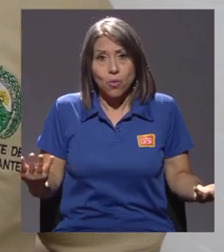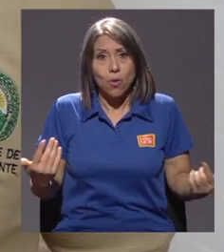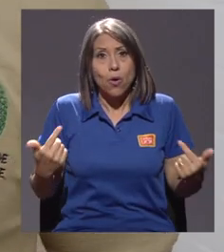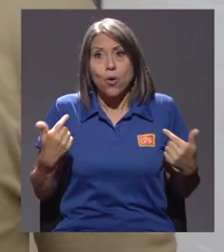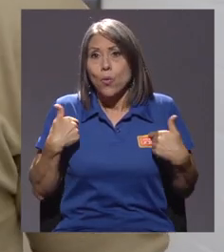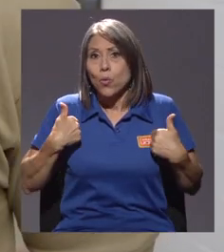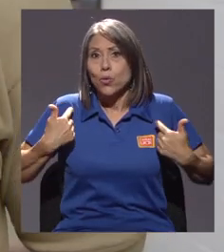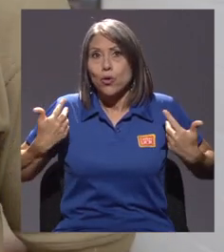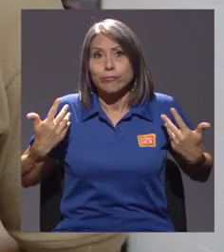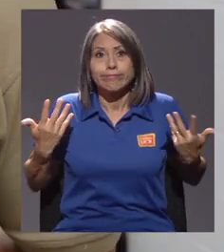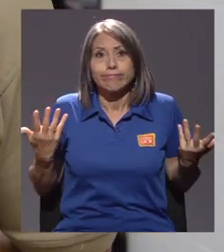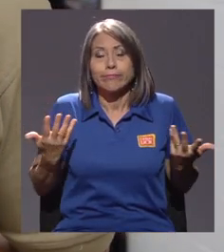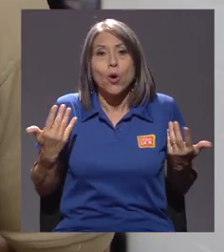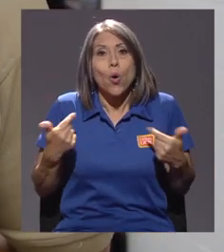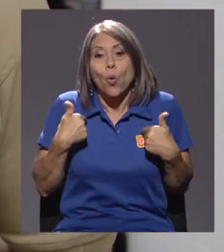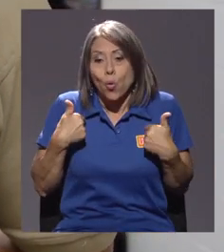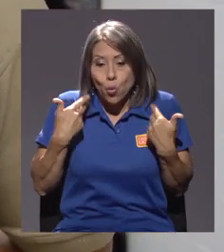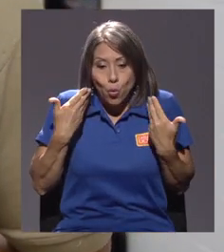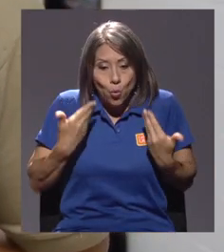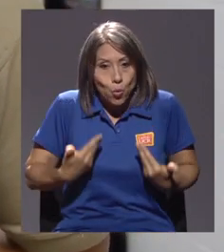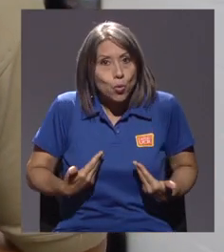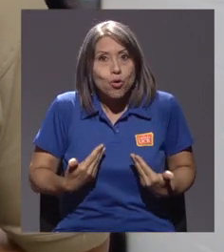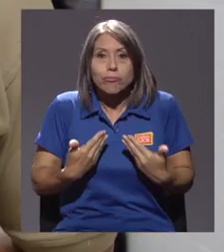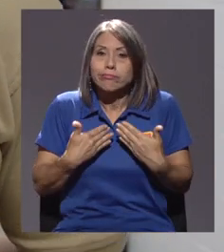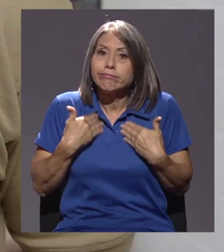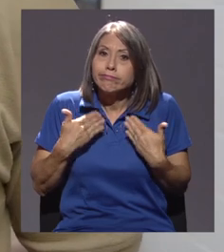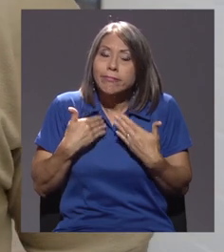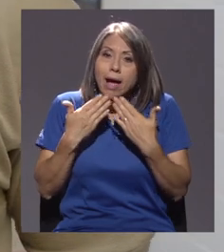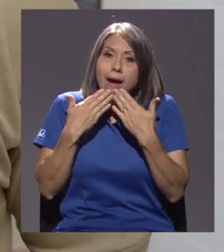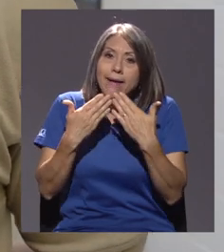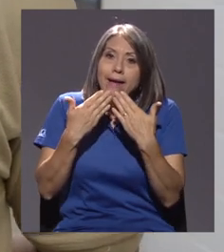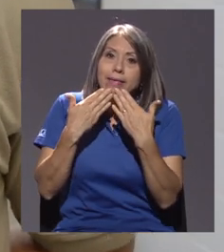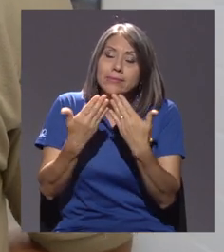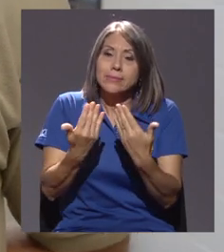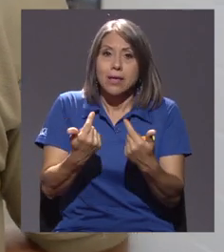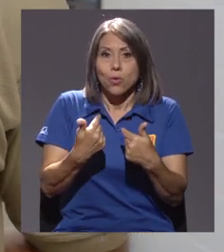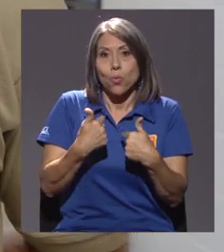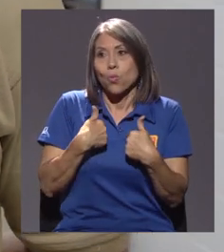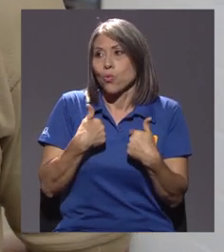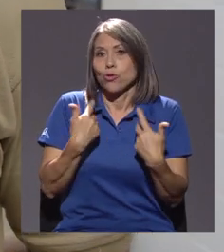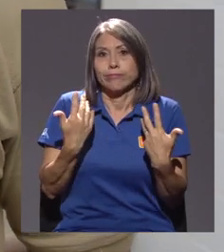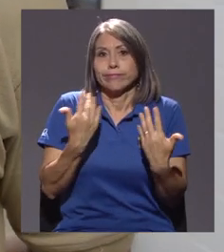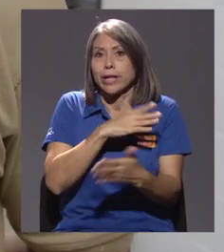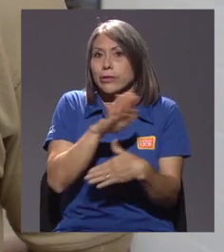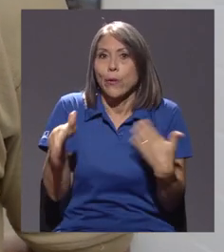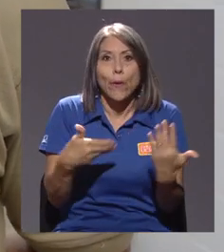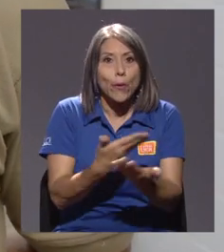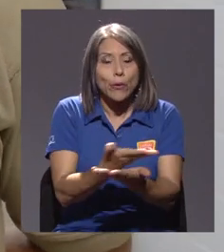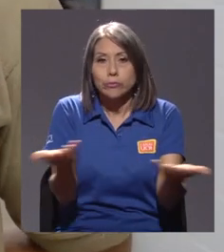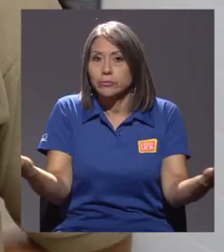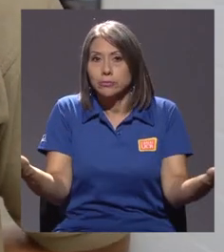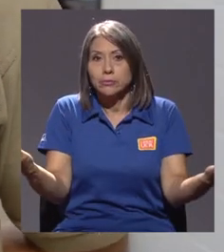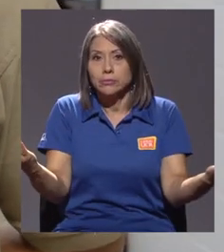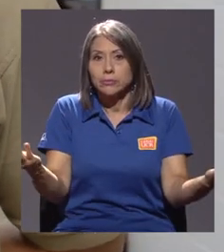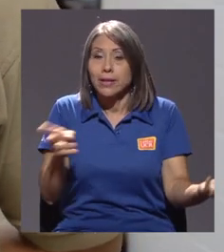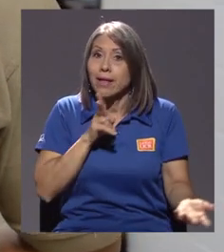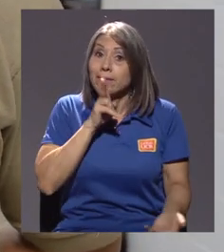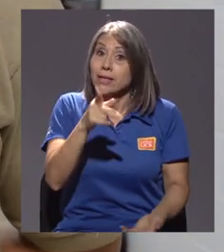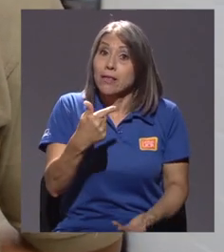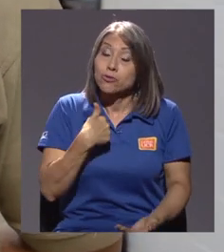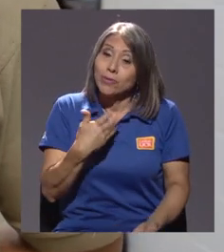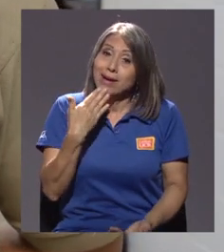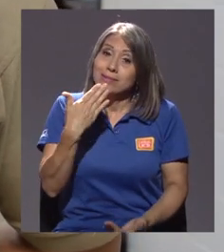es agradecido, uno y todo. La verdad, estoy